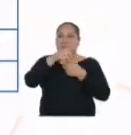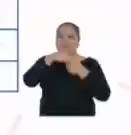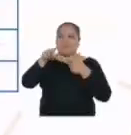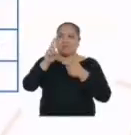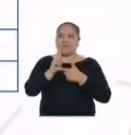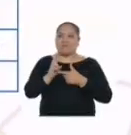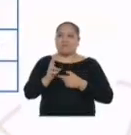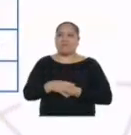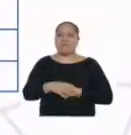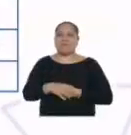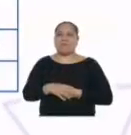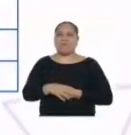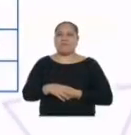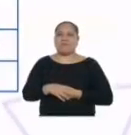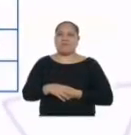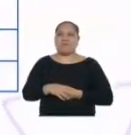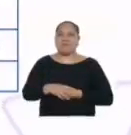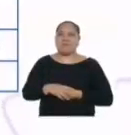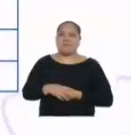dos.